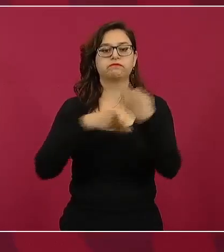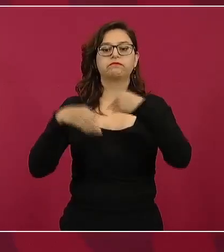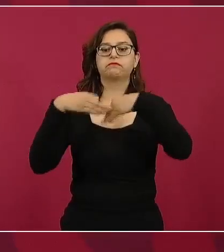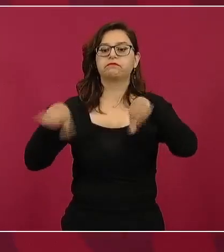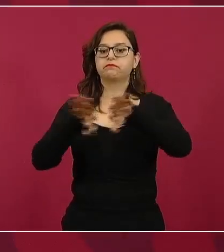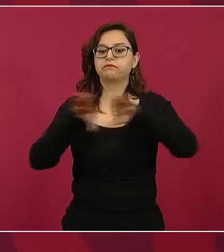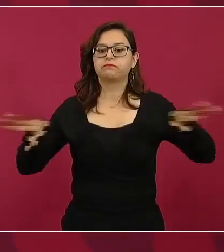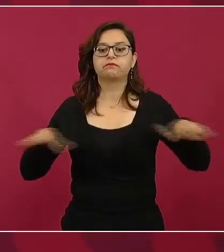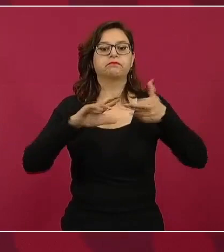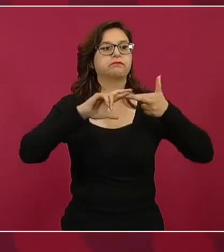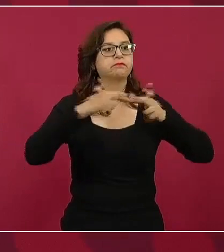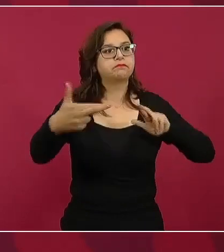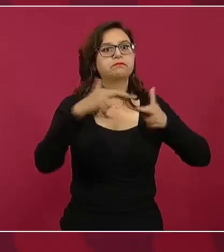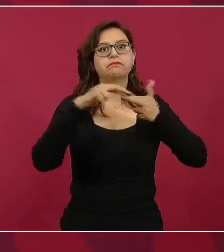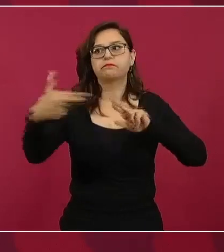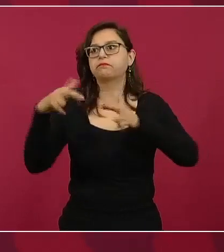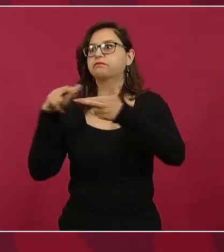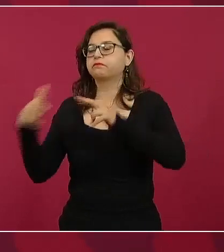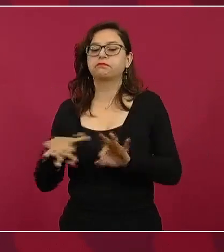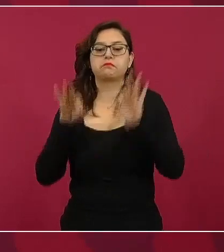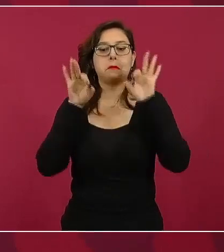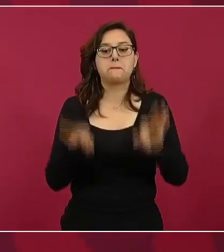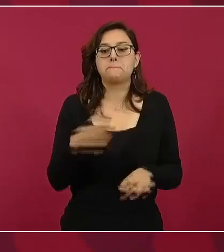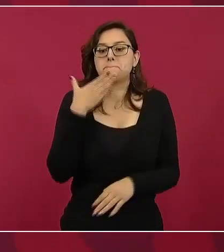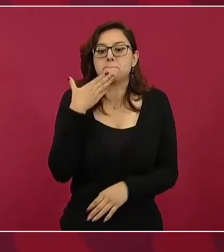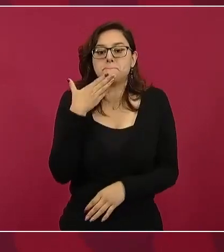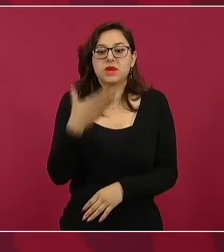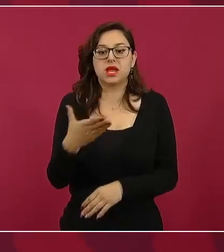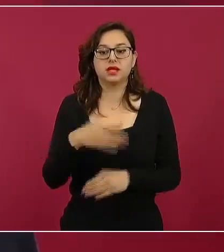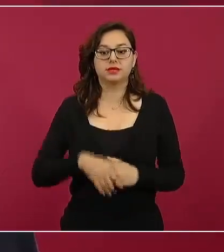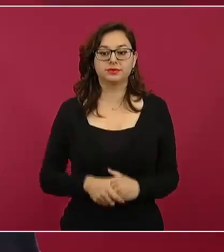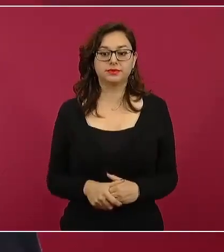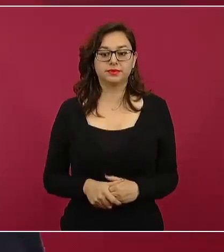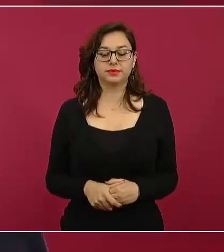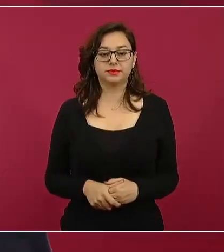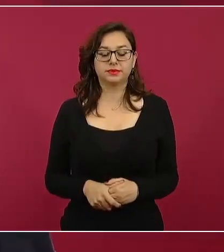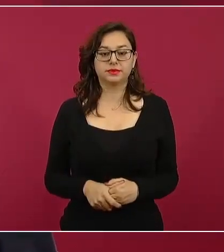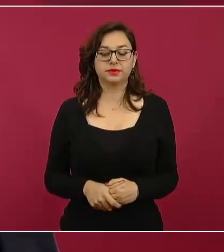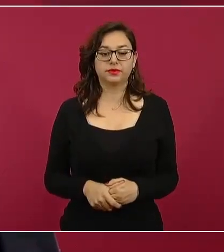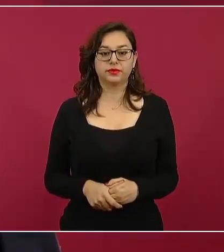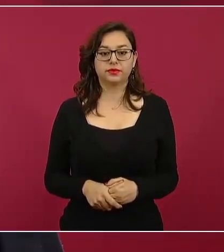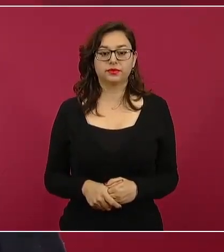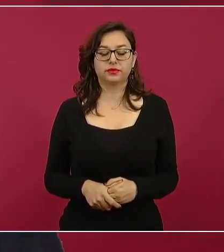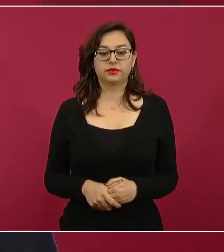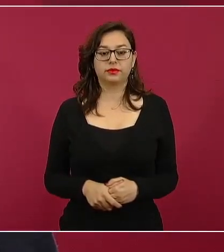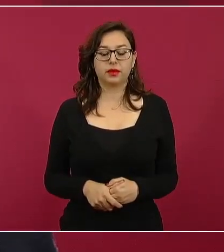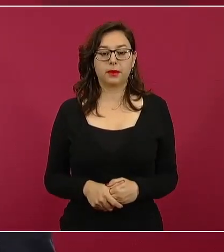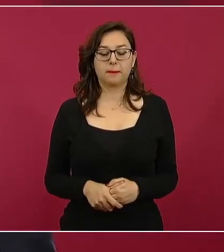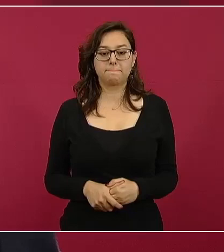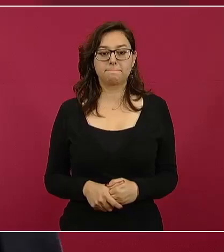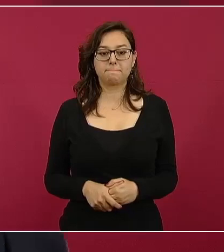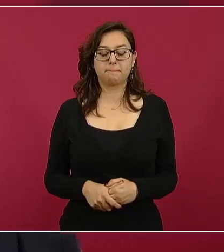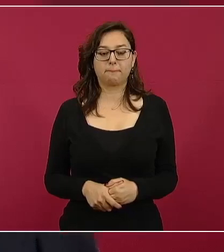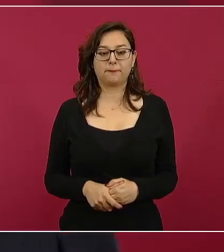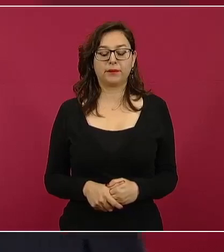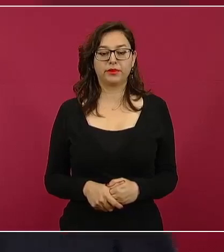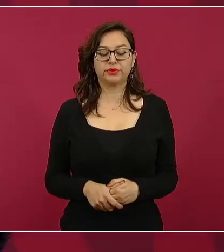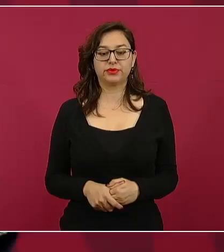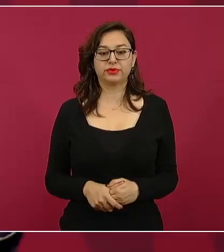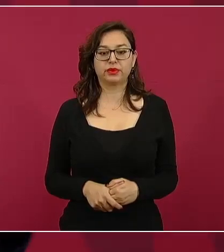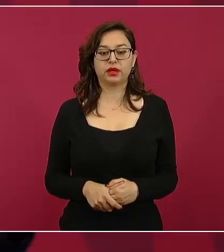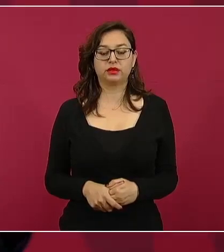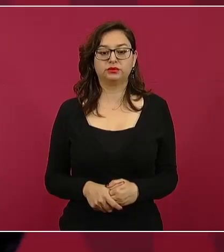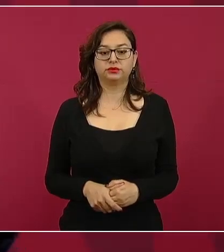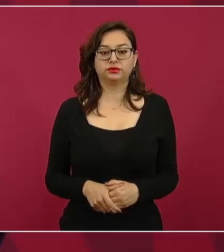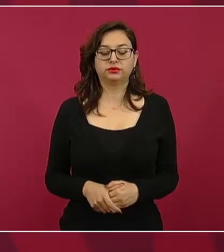y queremos estar